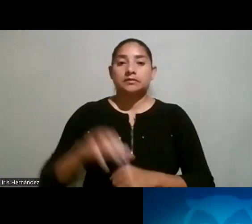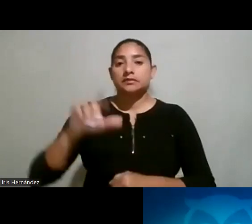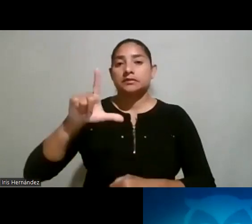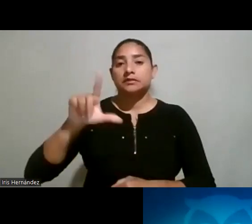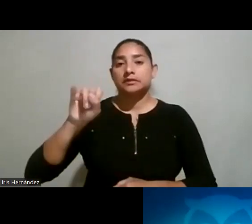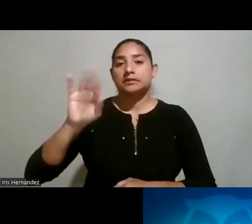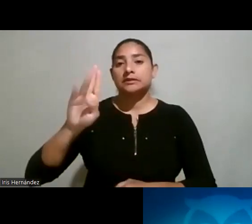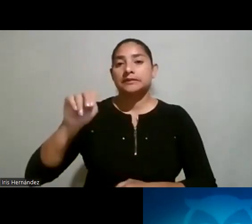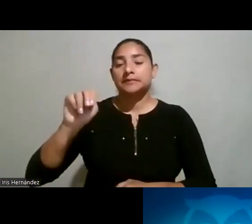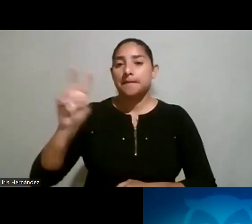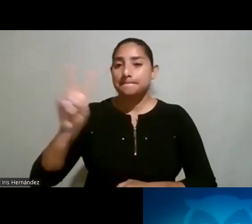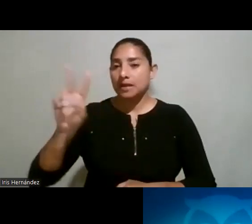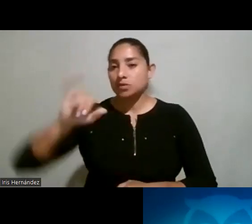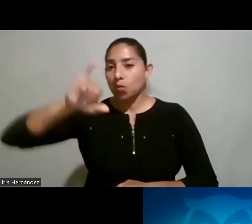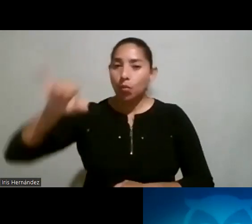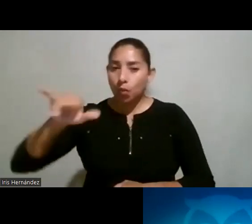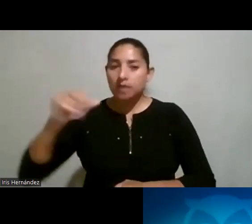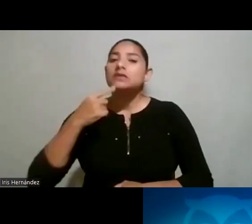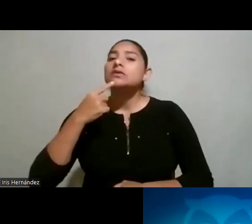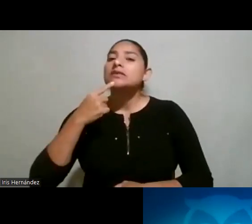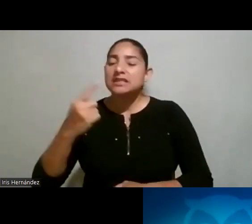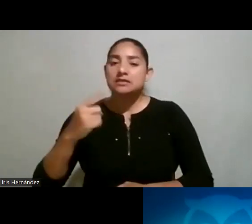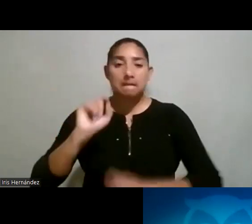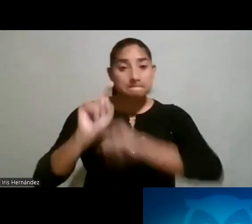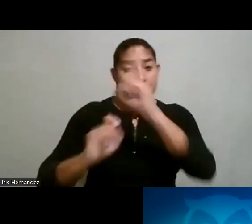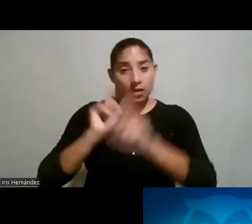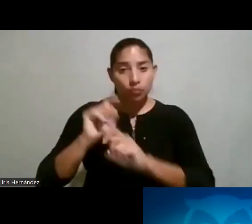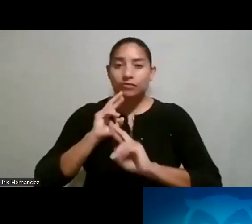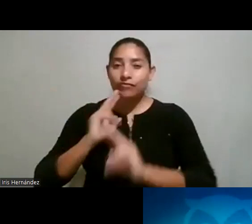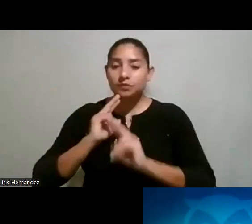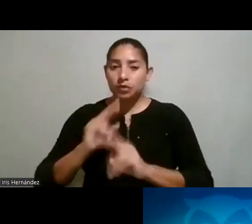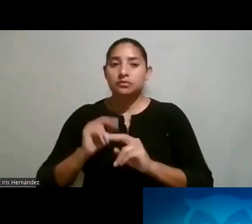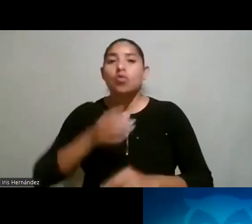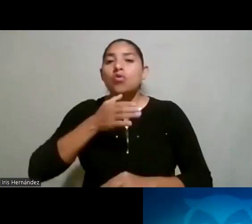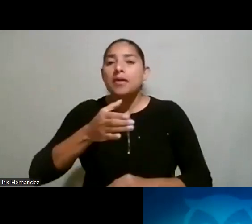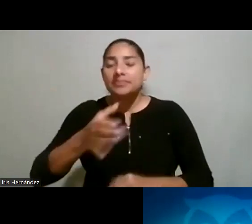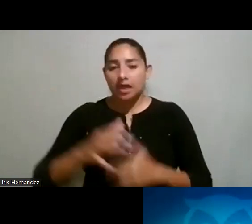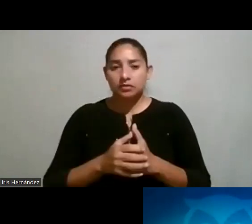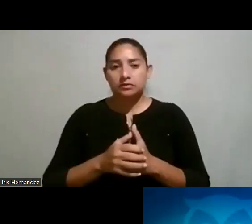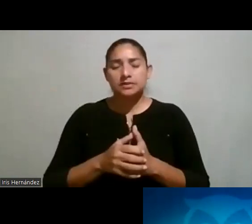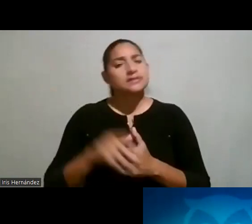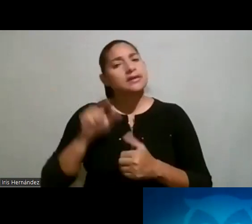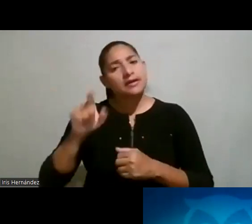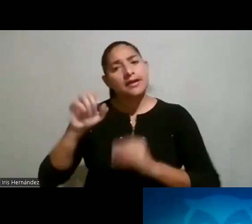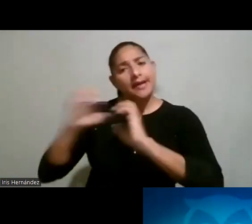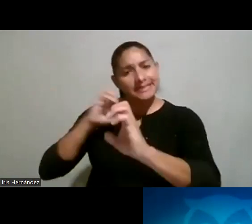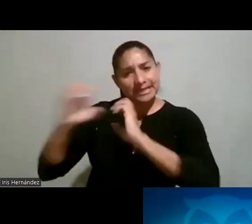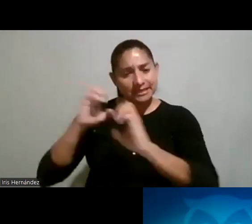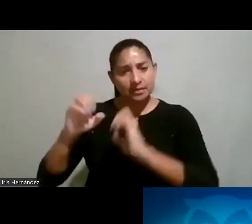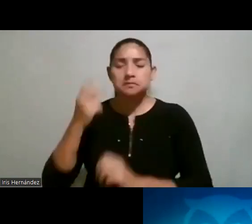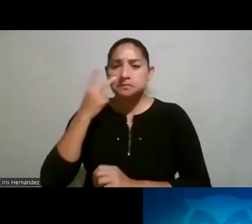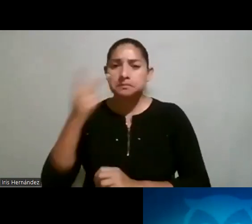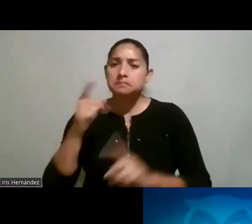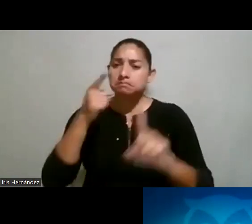Velázquez Juárez nos dice en la sección de preguntas y respuestas, ¿verdad? Más que un comentario que las estrategias me parecen muy